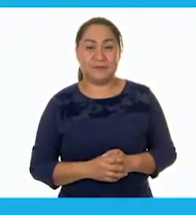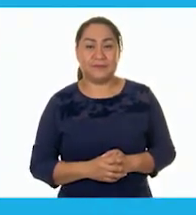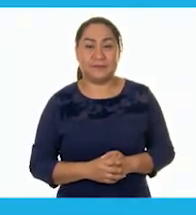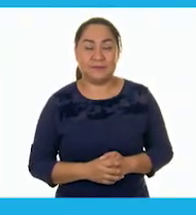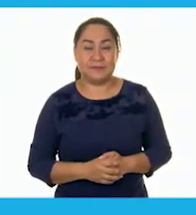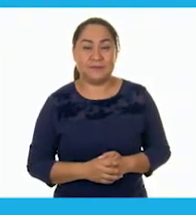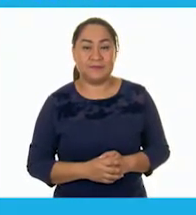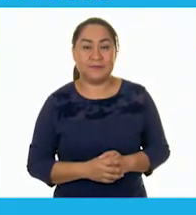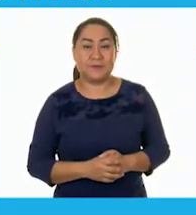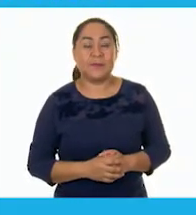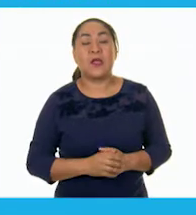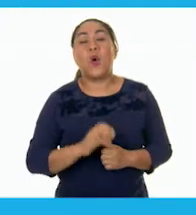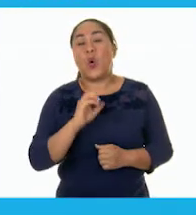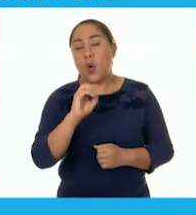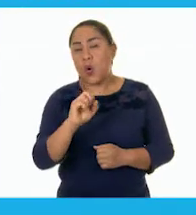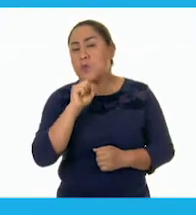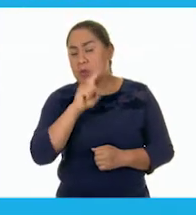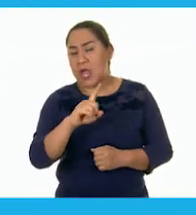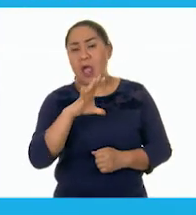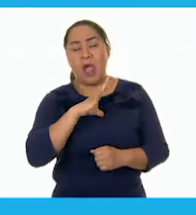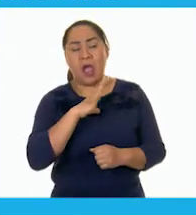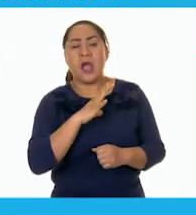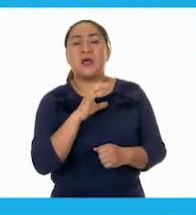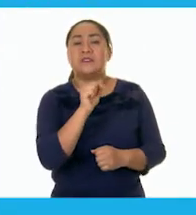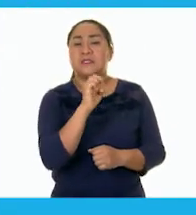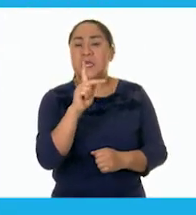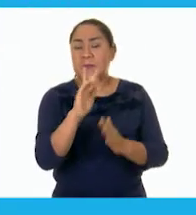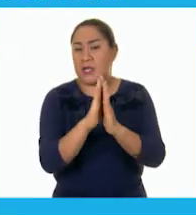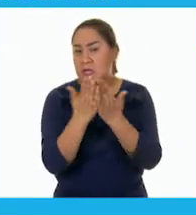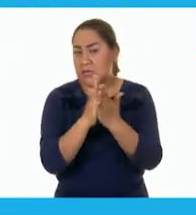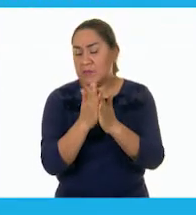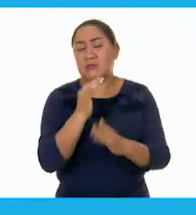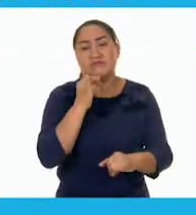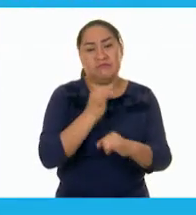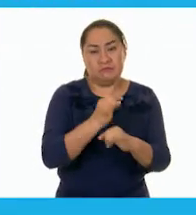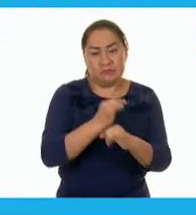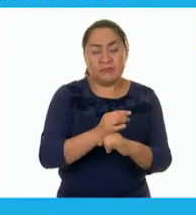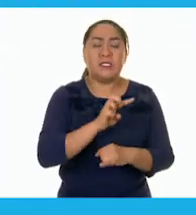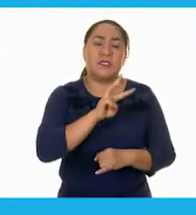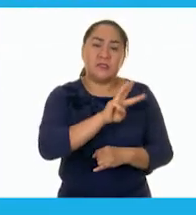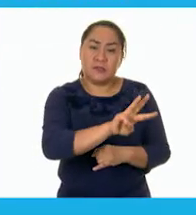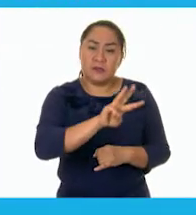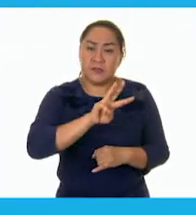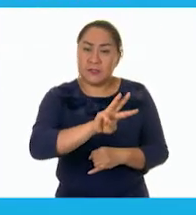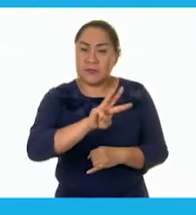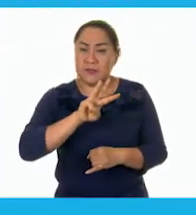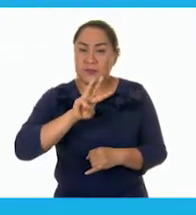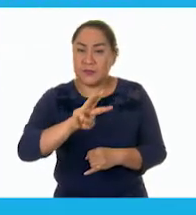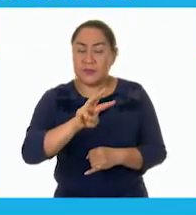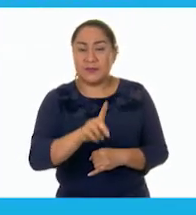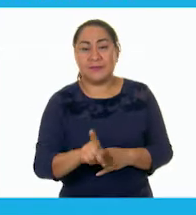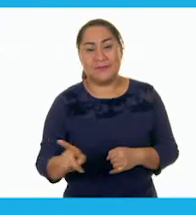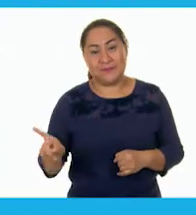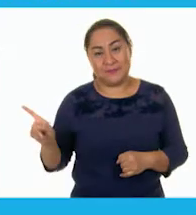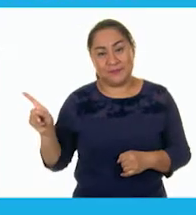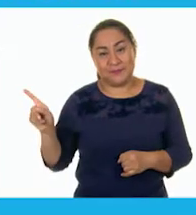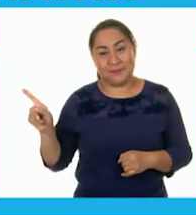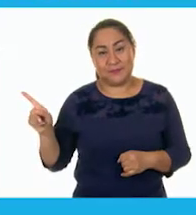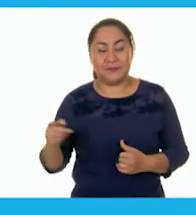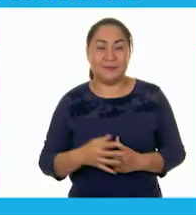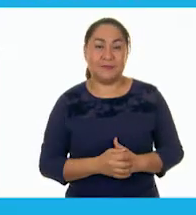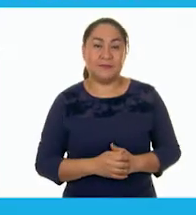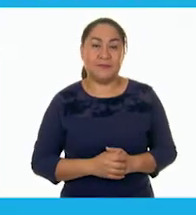También puedes encontrar los libros de texto en la página conalitej.sep